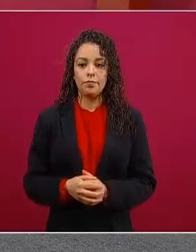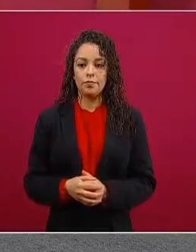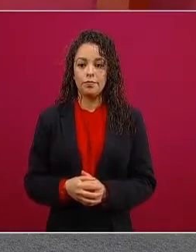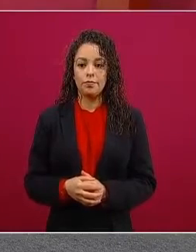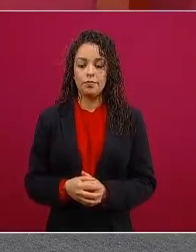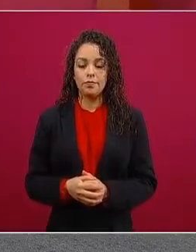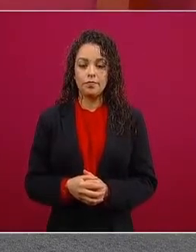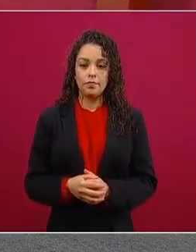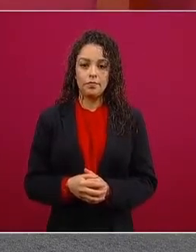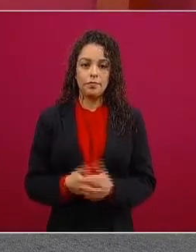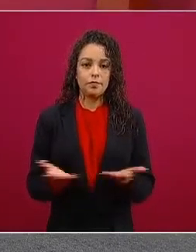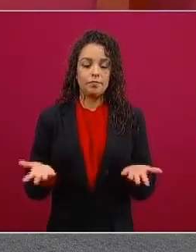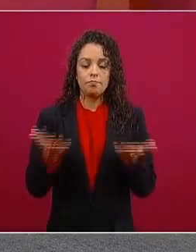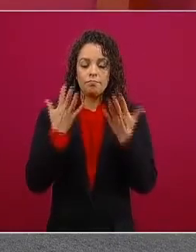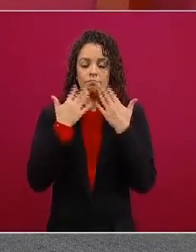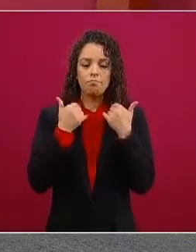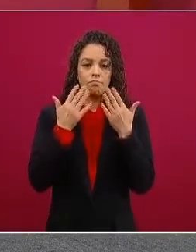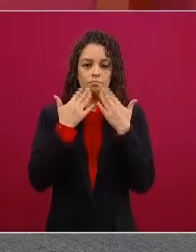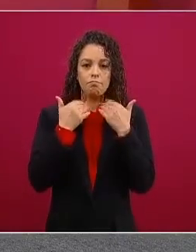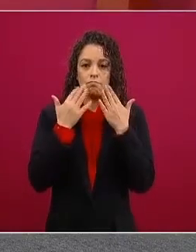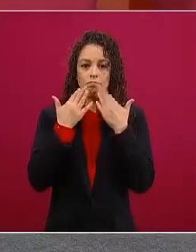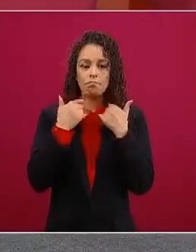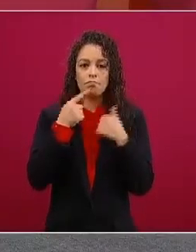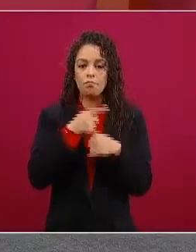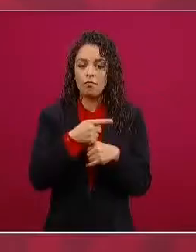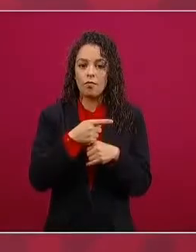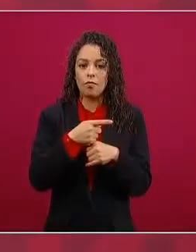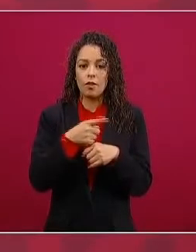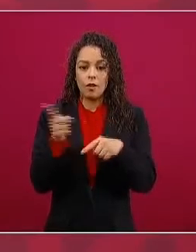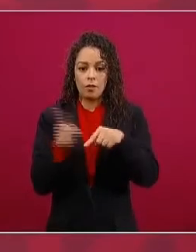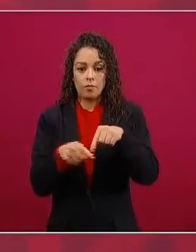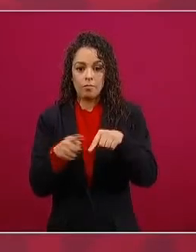ninguna limitación presupuestal